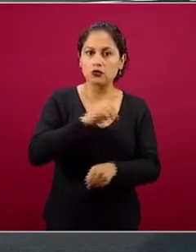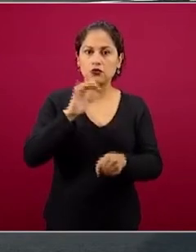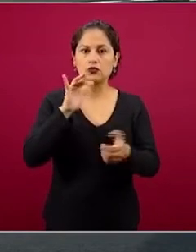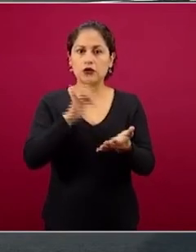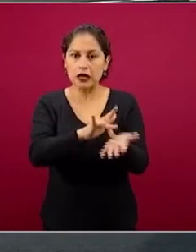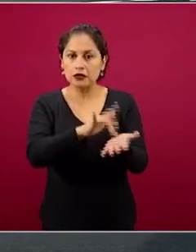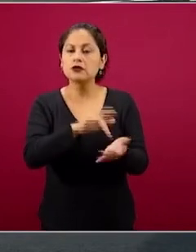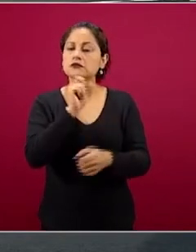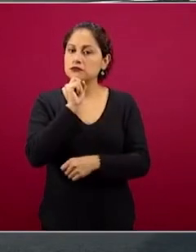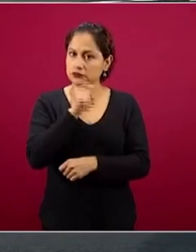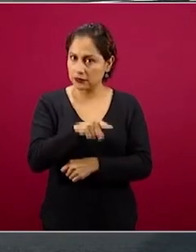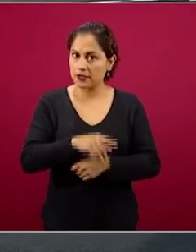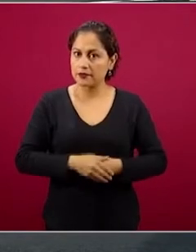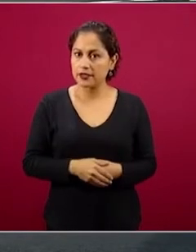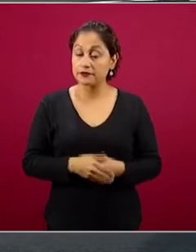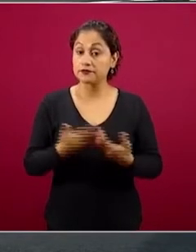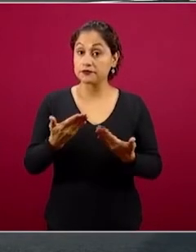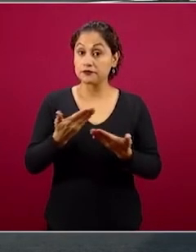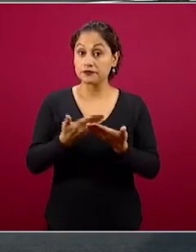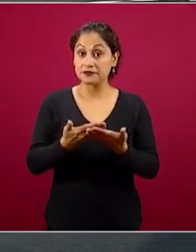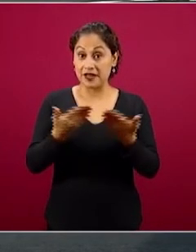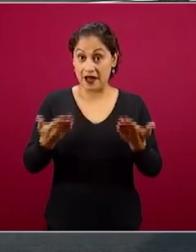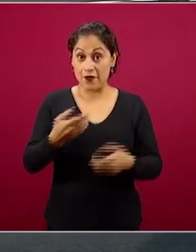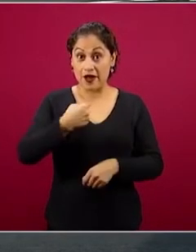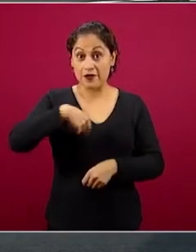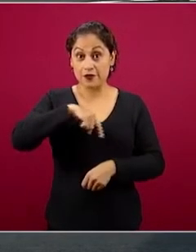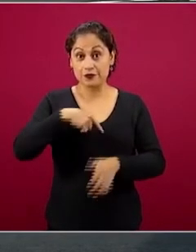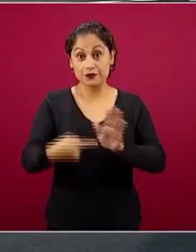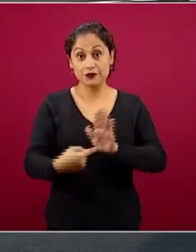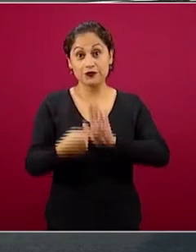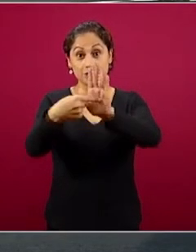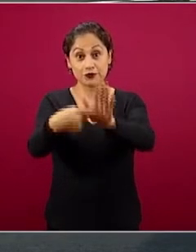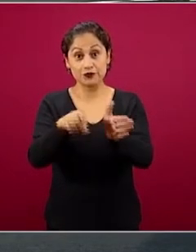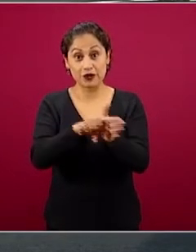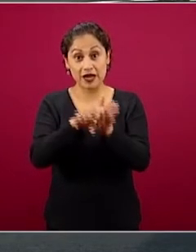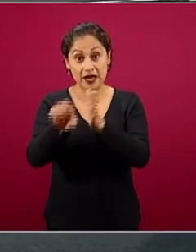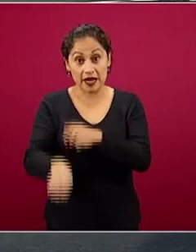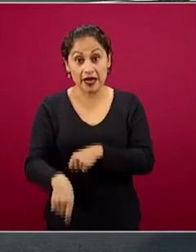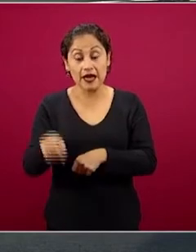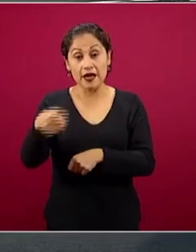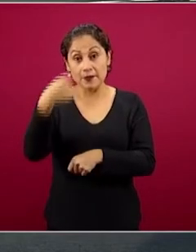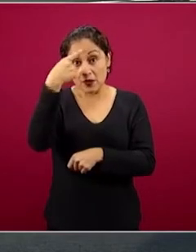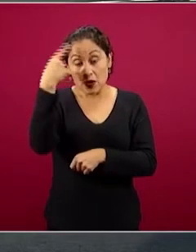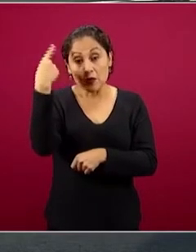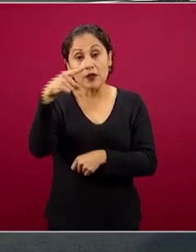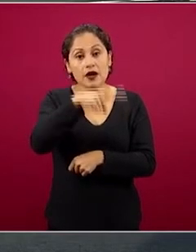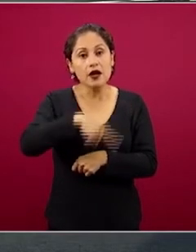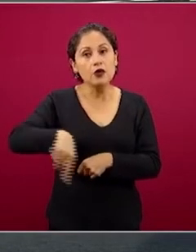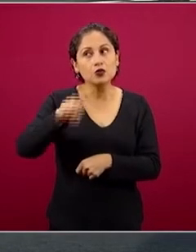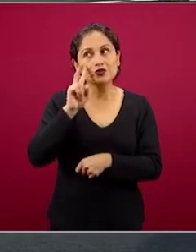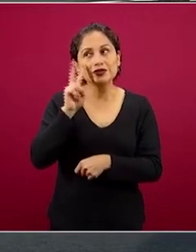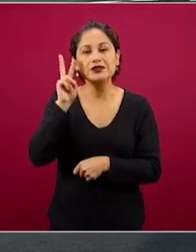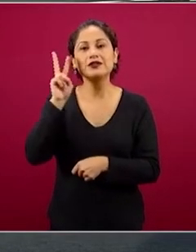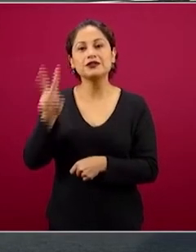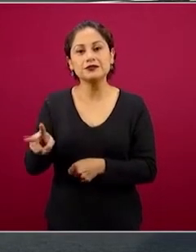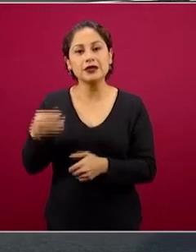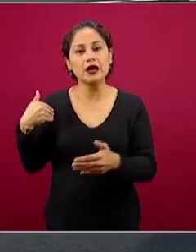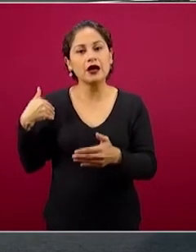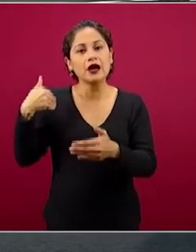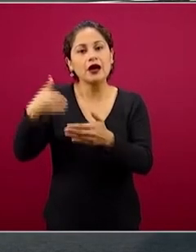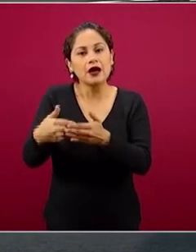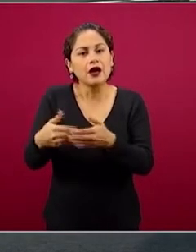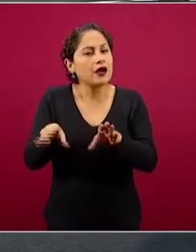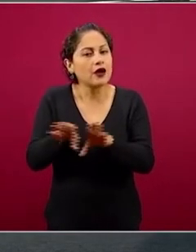Un ejemplo que hemos utilizado para ver en dónde vamos y poderlo ver de manera visual,